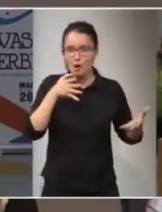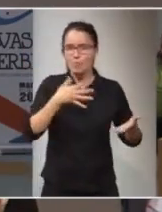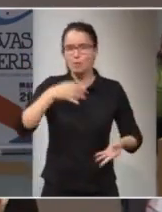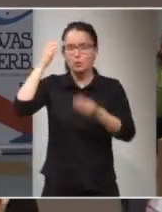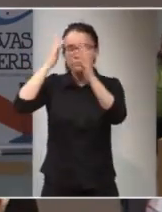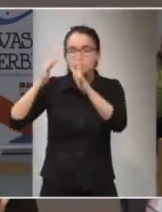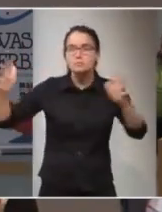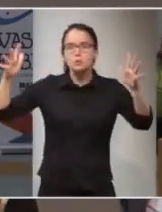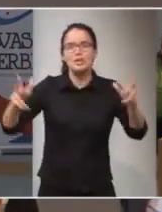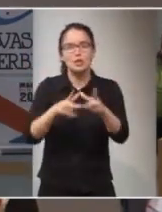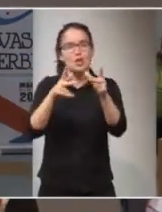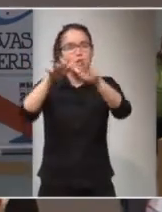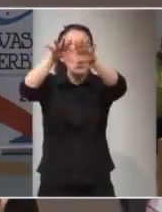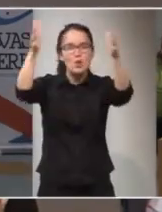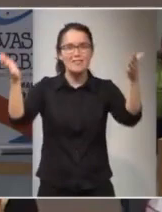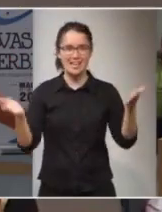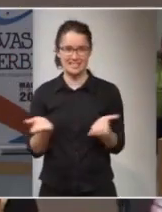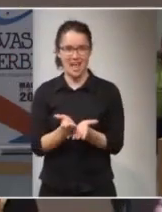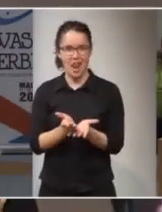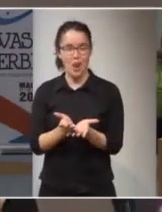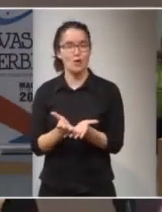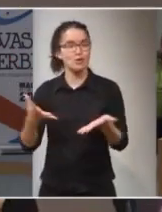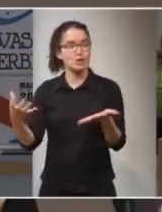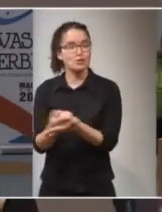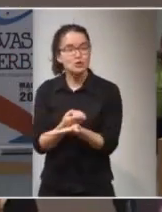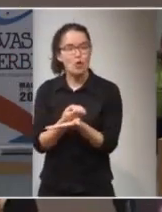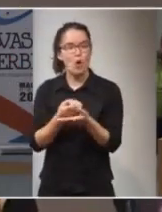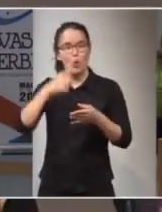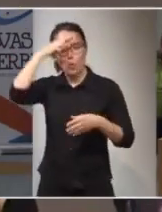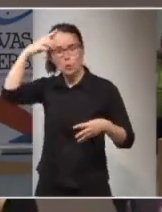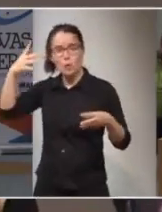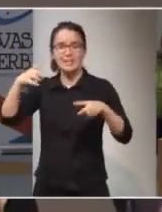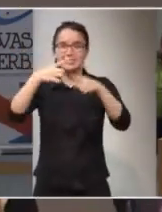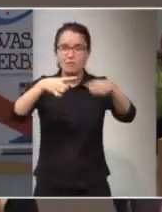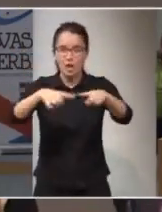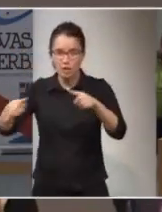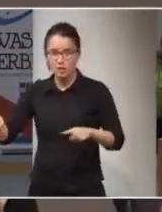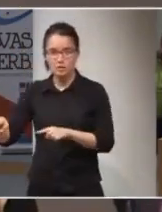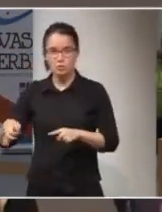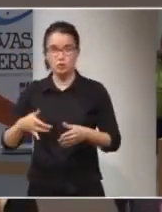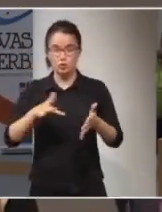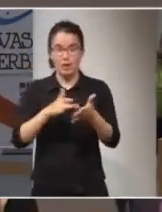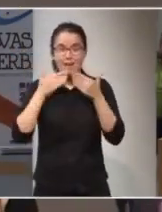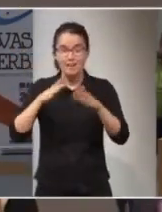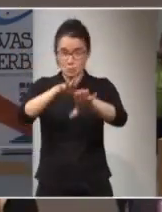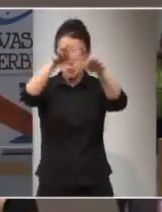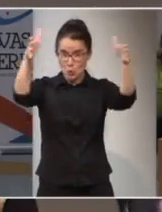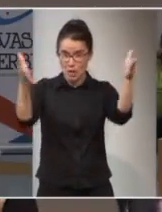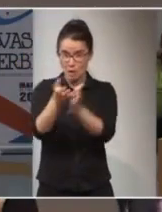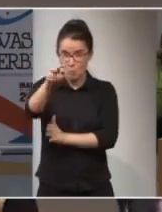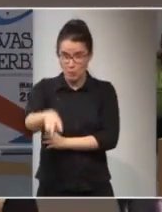universal, una sociedad donde toda esa convergencia de culturas que se está produciendo a través de la mundialización,